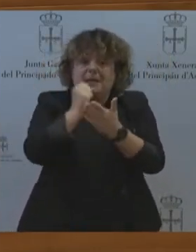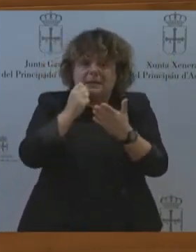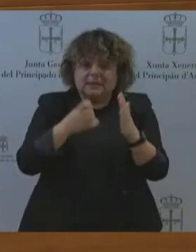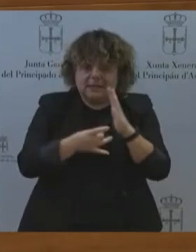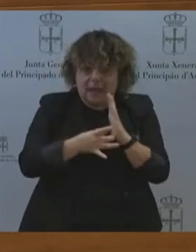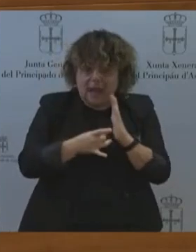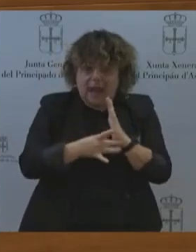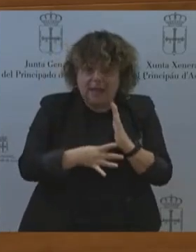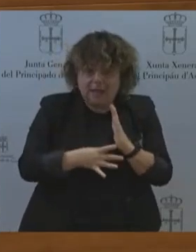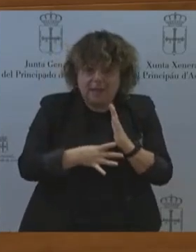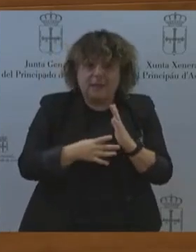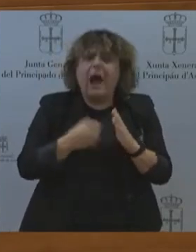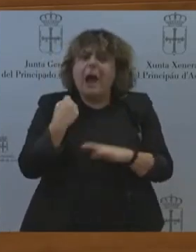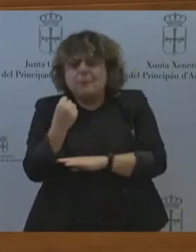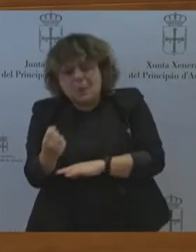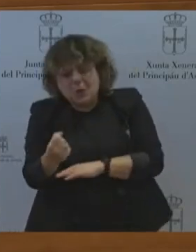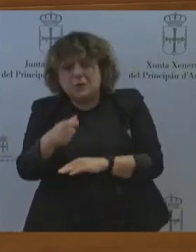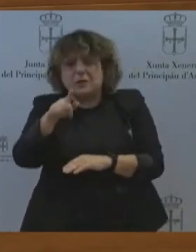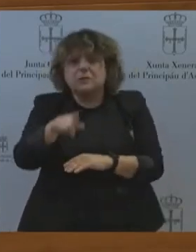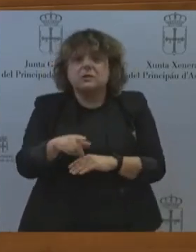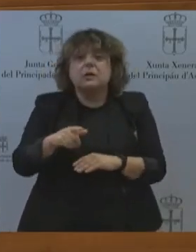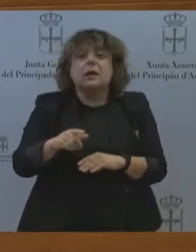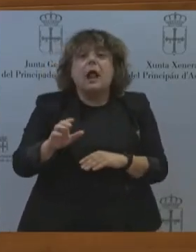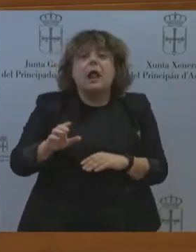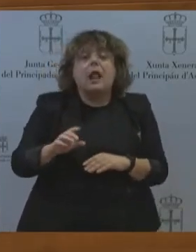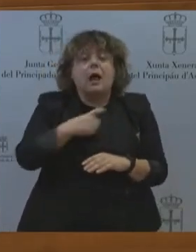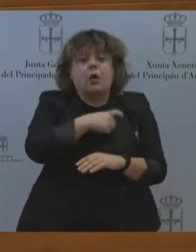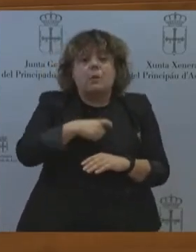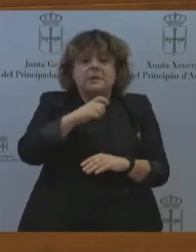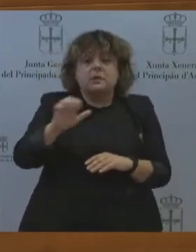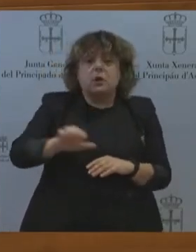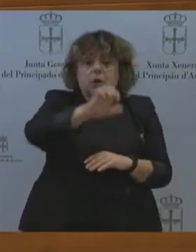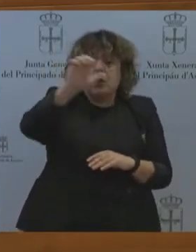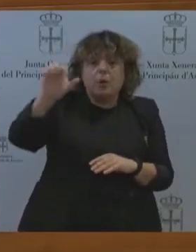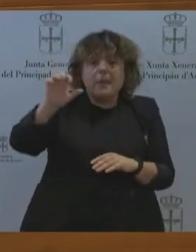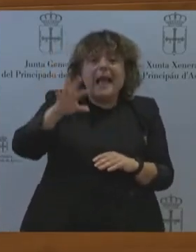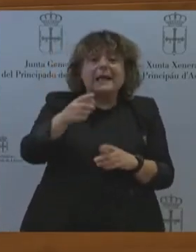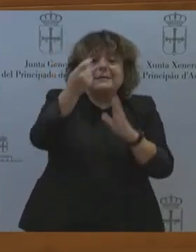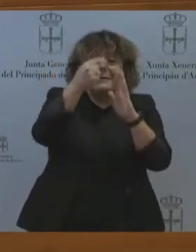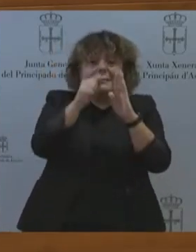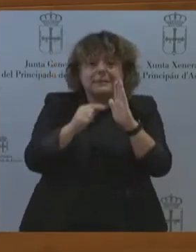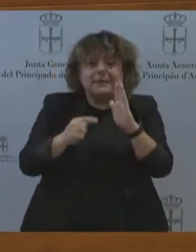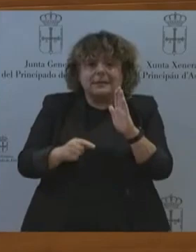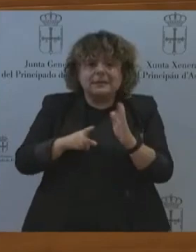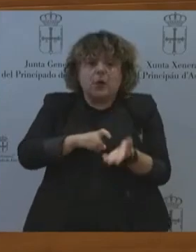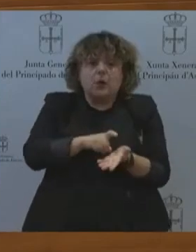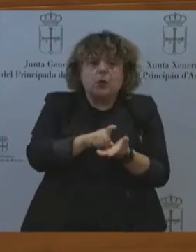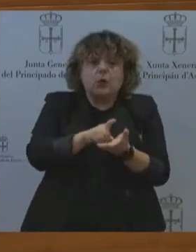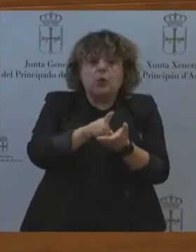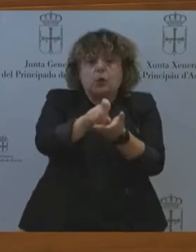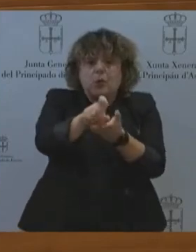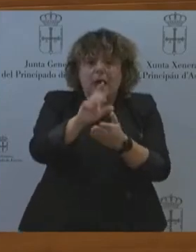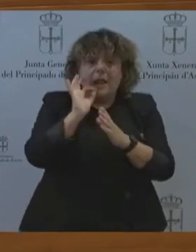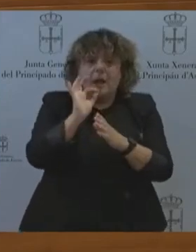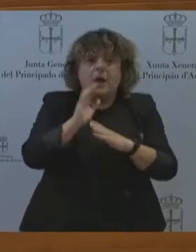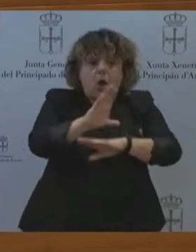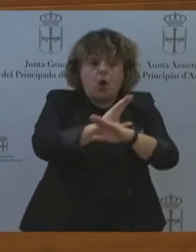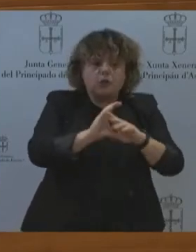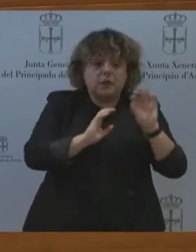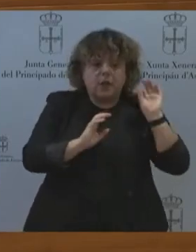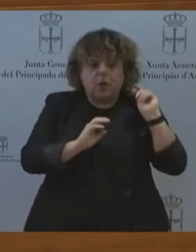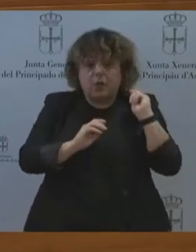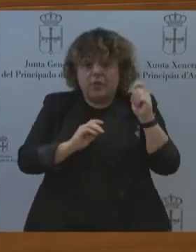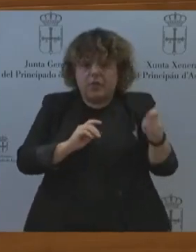propone, lo llamamos el test rural. Quiere decir que la persona que esté en nombre de consejero de medio rural tenga acceso a las otras propuestas de otros